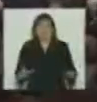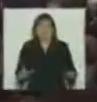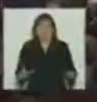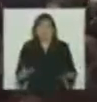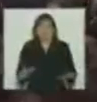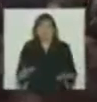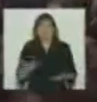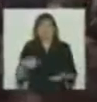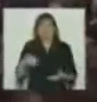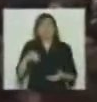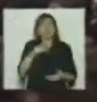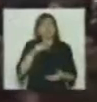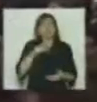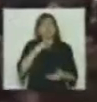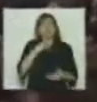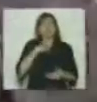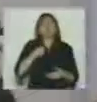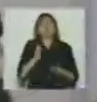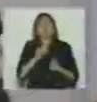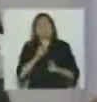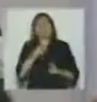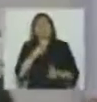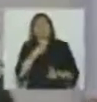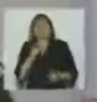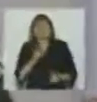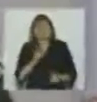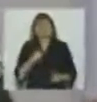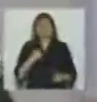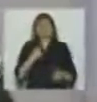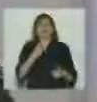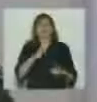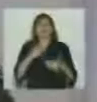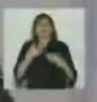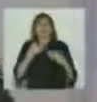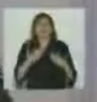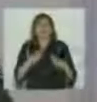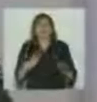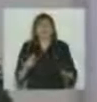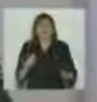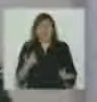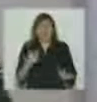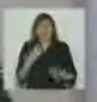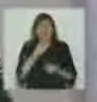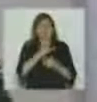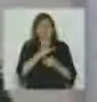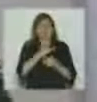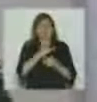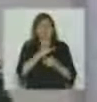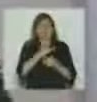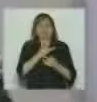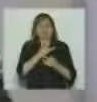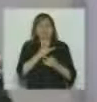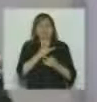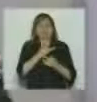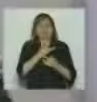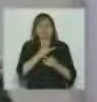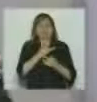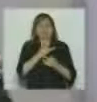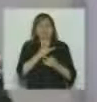deprimida que no quería que no podía que mi hija tal cosa que mi hijo tal otro y la verdad que llega un momento que aburre no